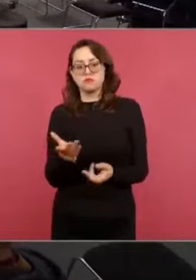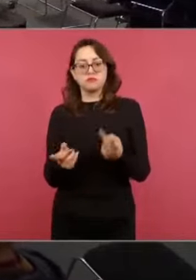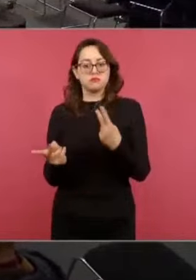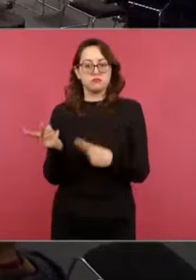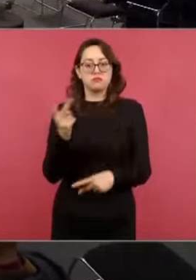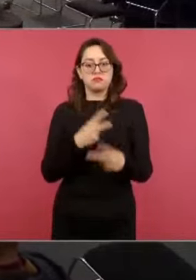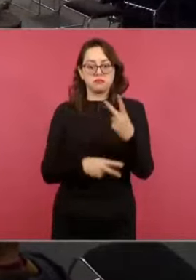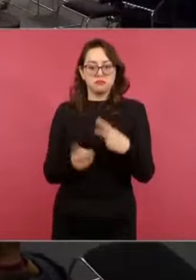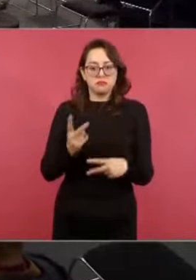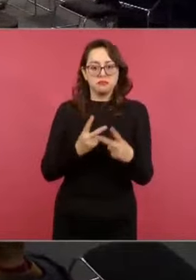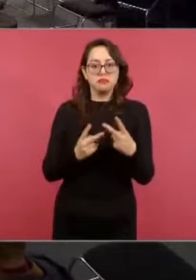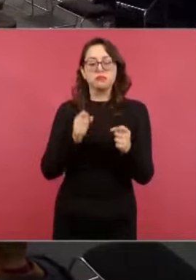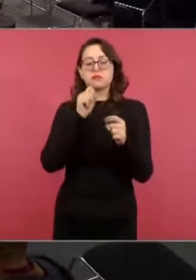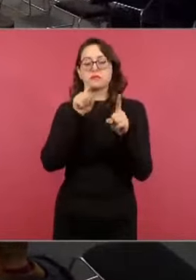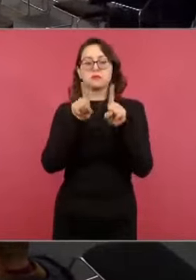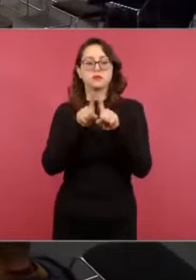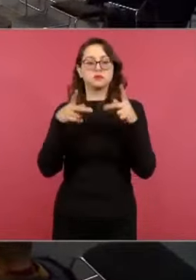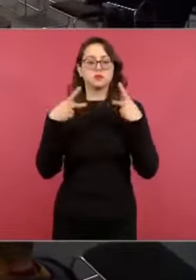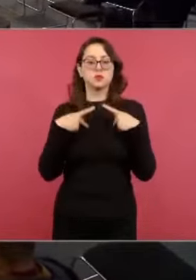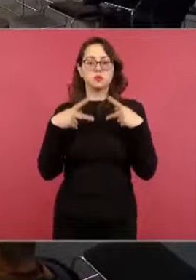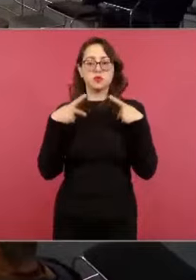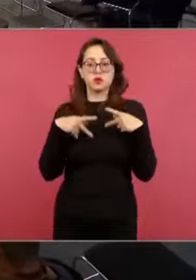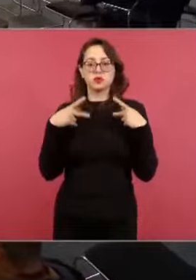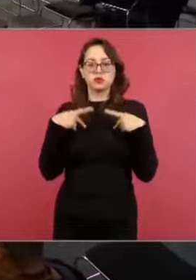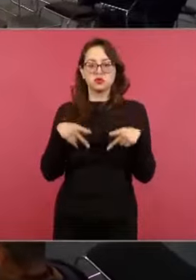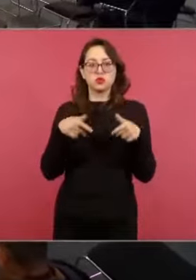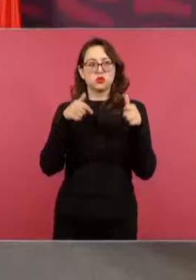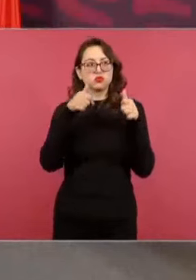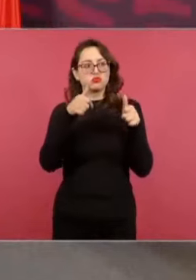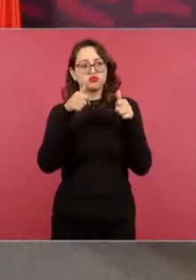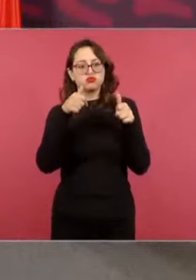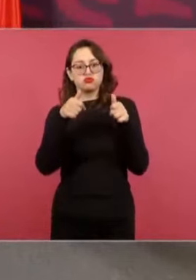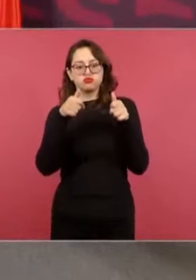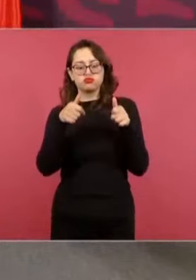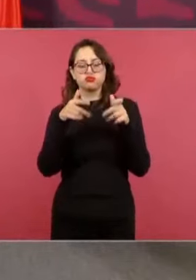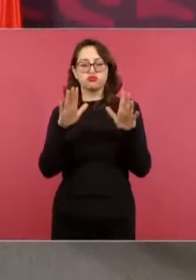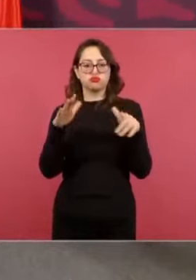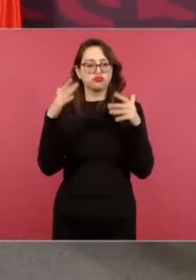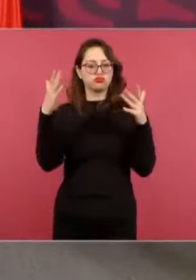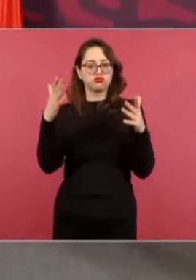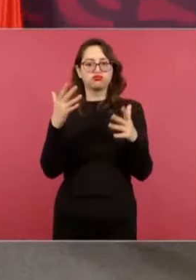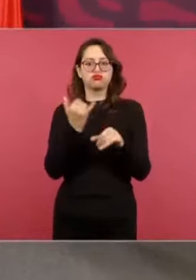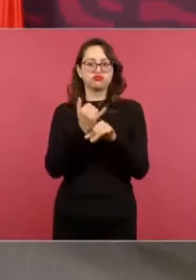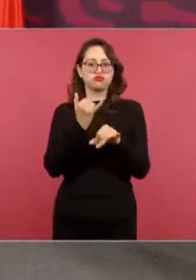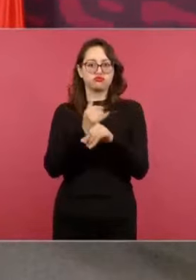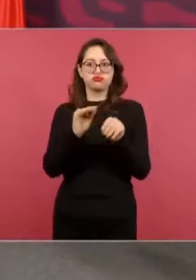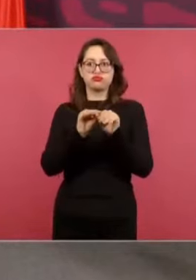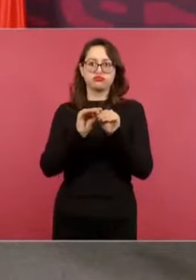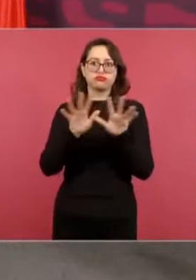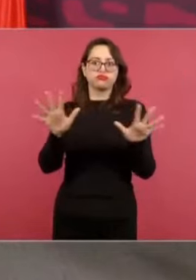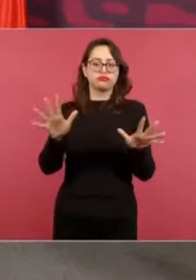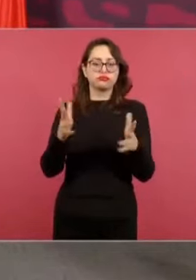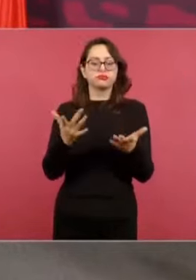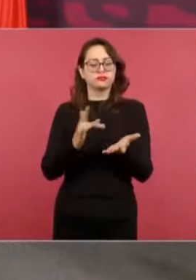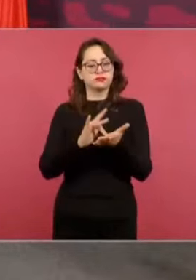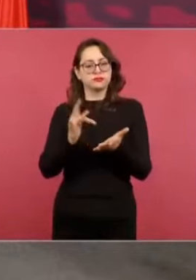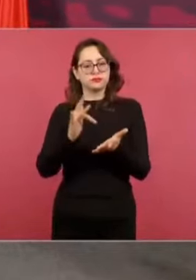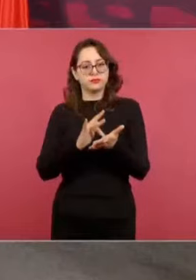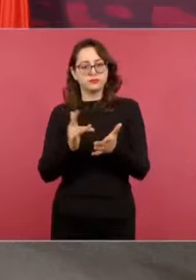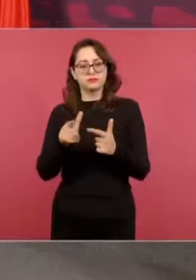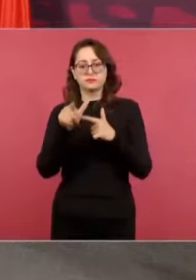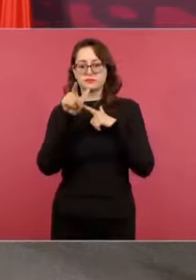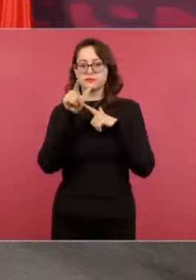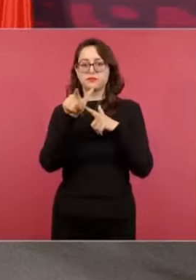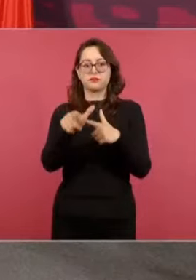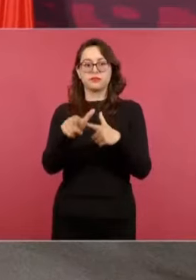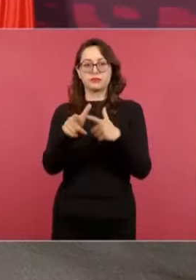a los que nos escuchan a través de las redes sociales. Estaremos pendientes, como decíamos, de las